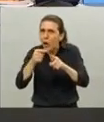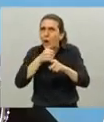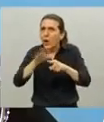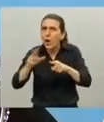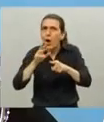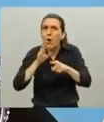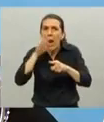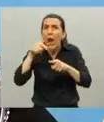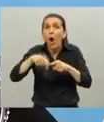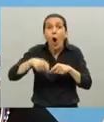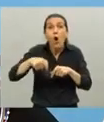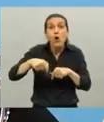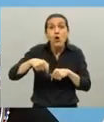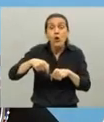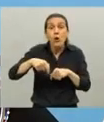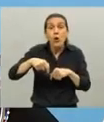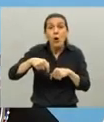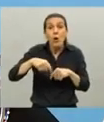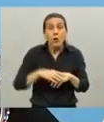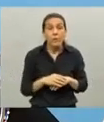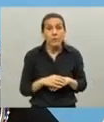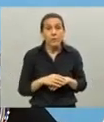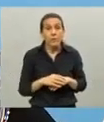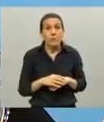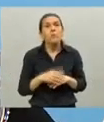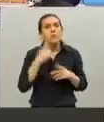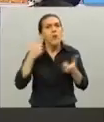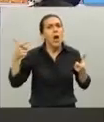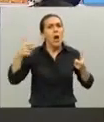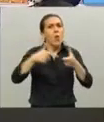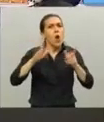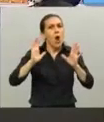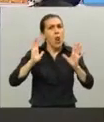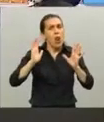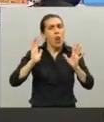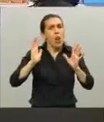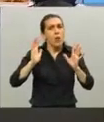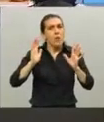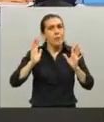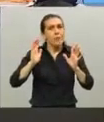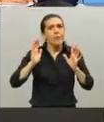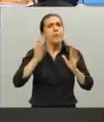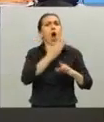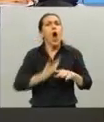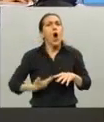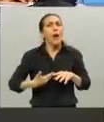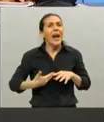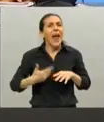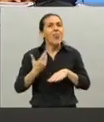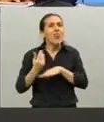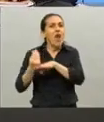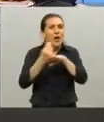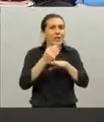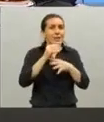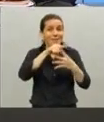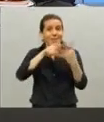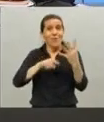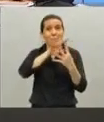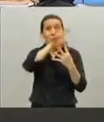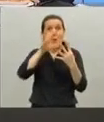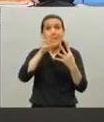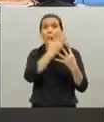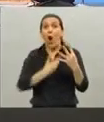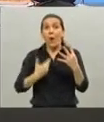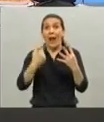hice una reunión con los gobernadores de estas provincias,